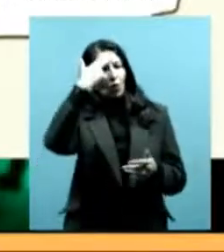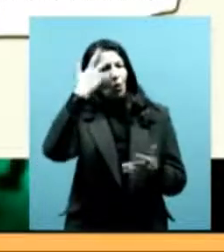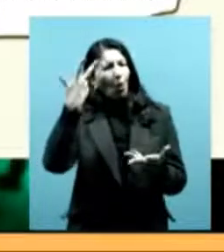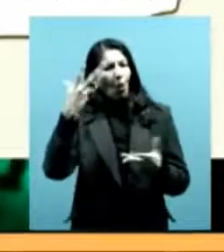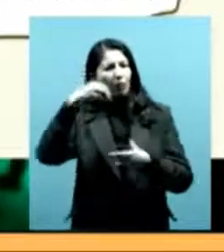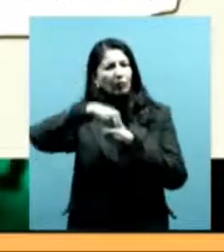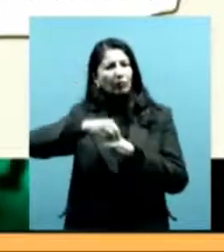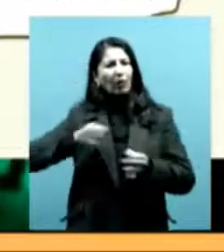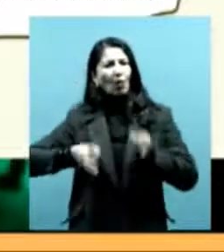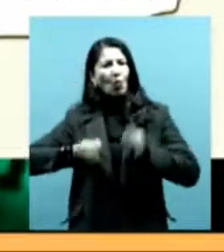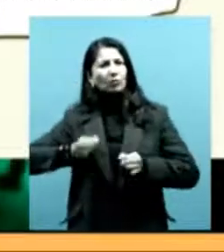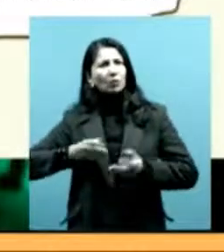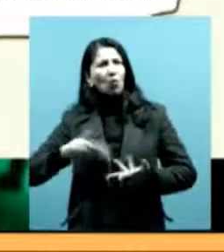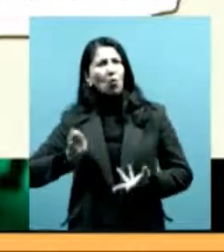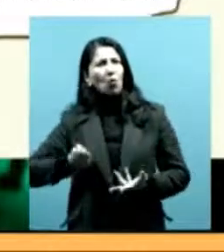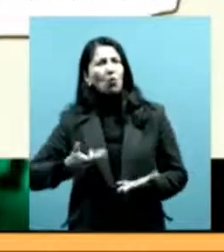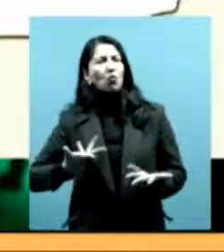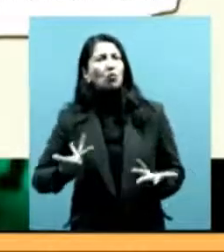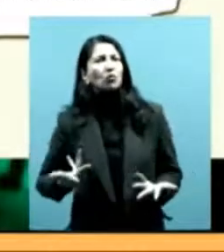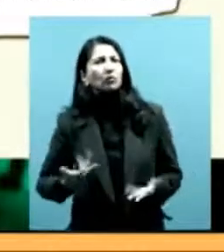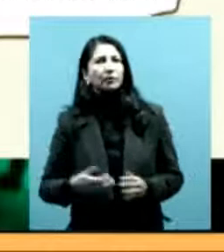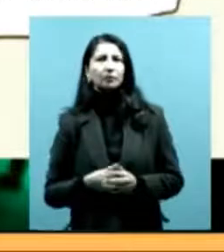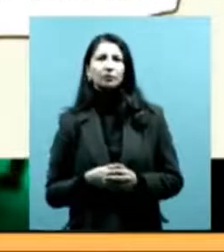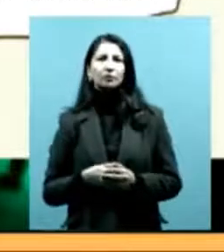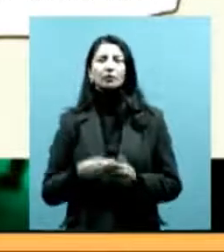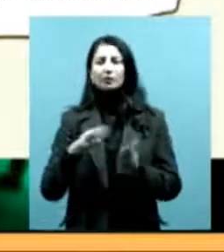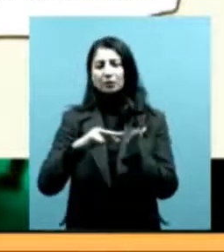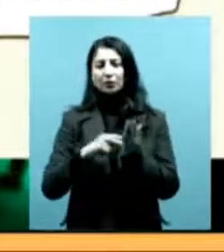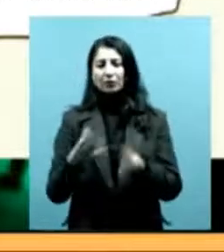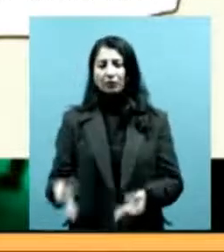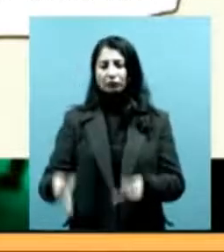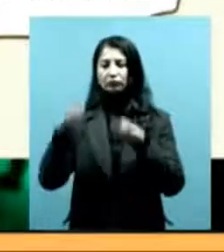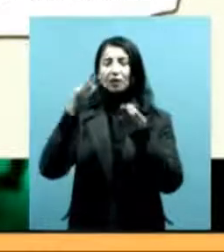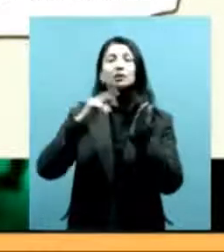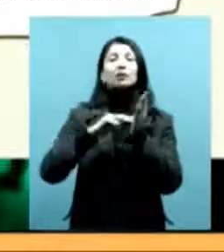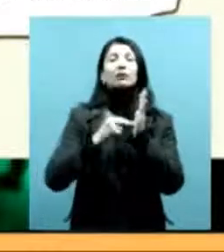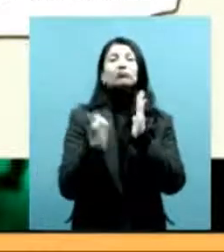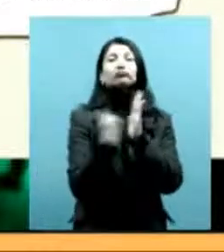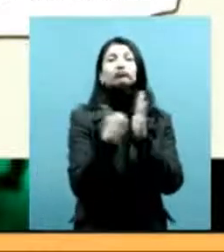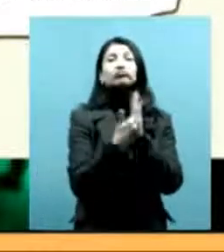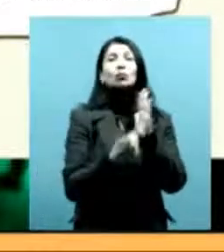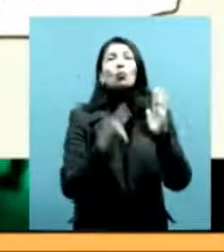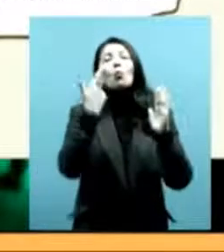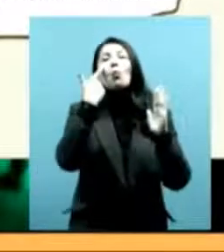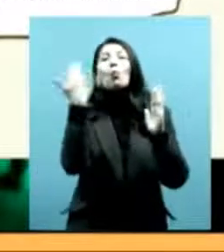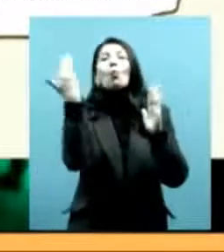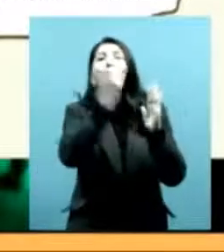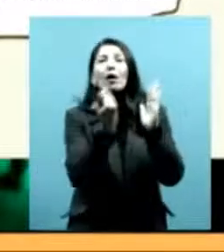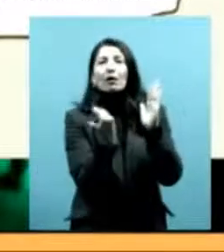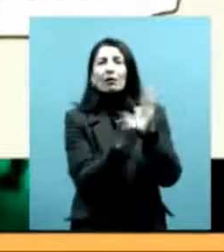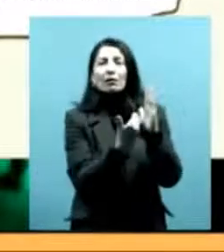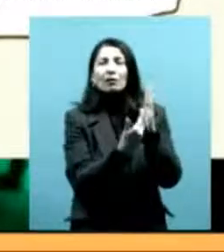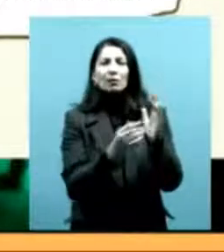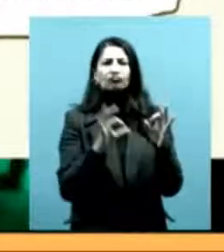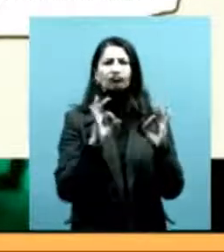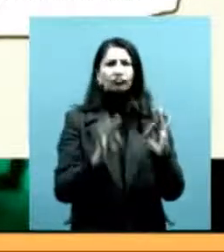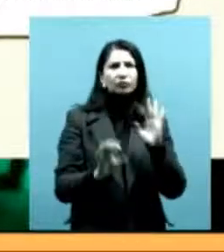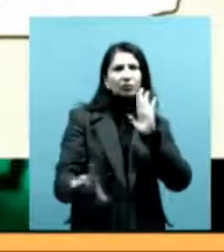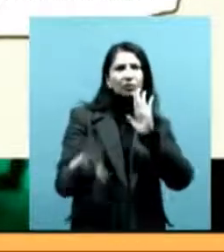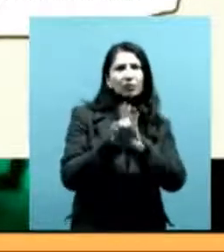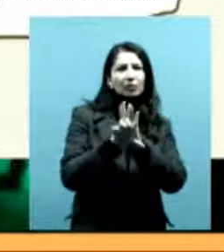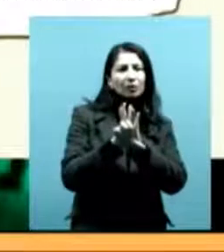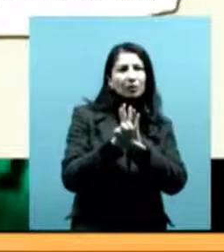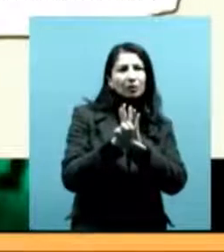¿no? Convertir la ausencia en prueba documental, certificar incluso la ilegitilidad de esa ausencia.